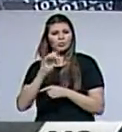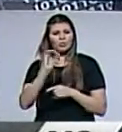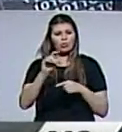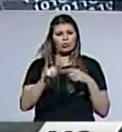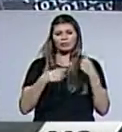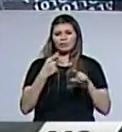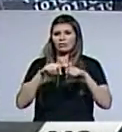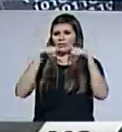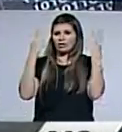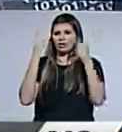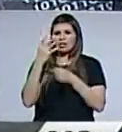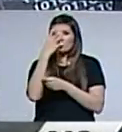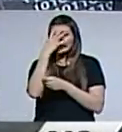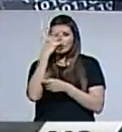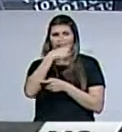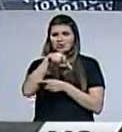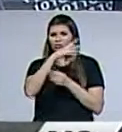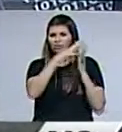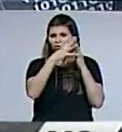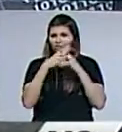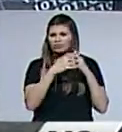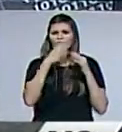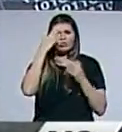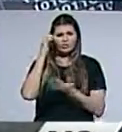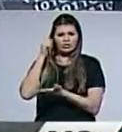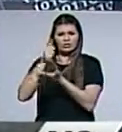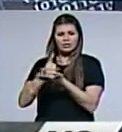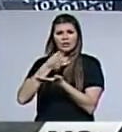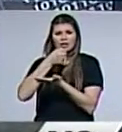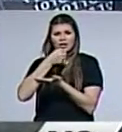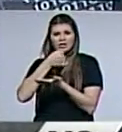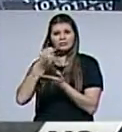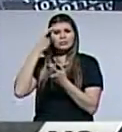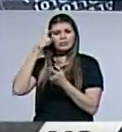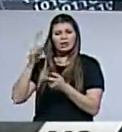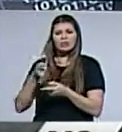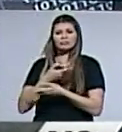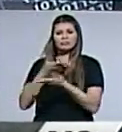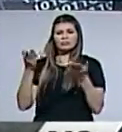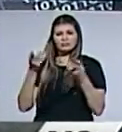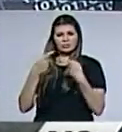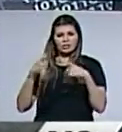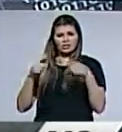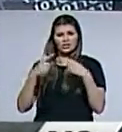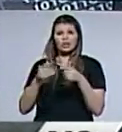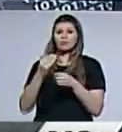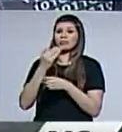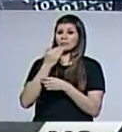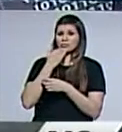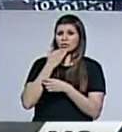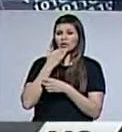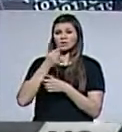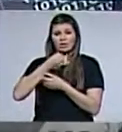escandaloso que no se le pueda permitir a un artista participar en un gran concierto. Por lo visto era un